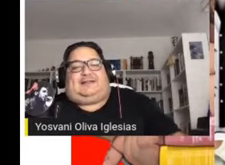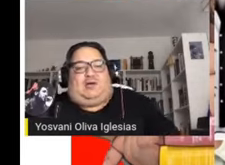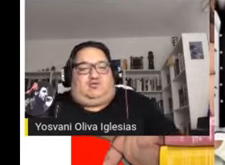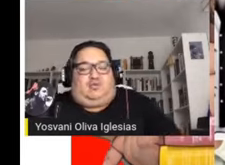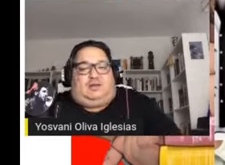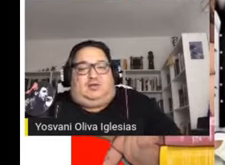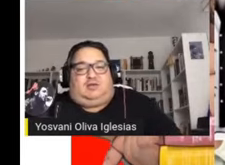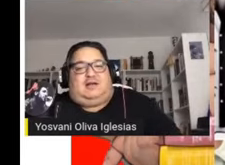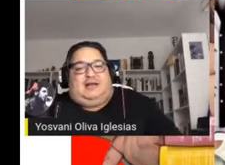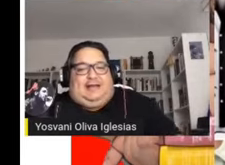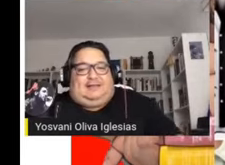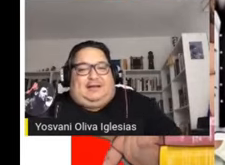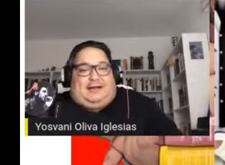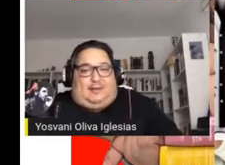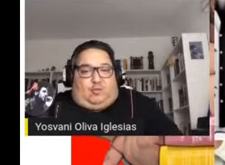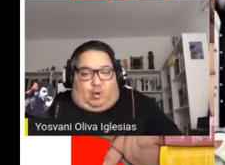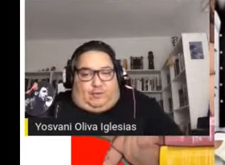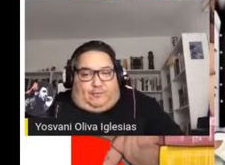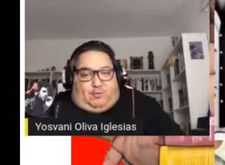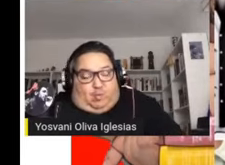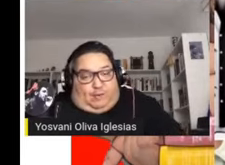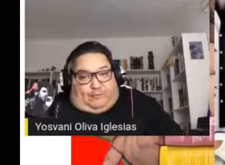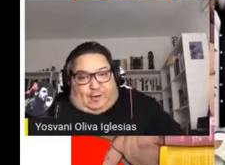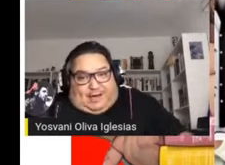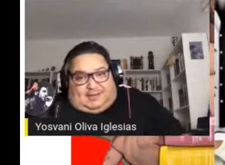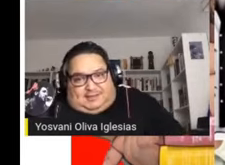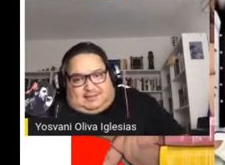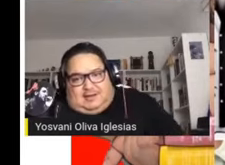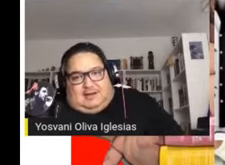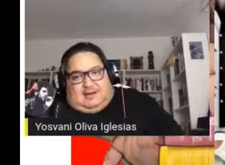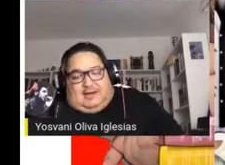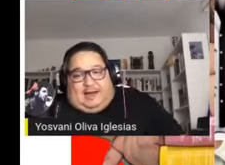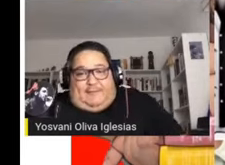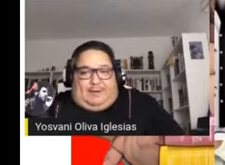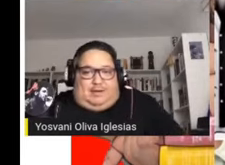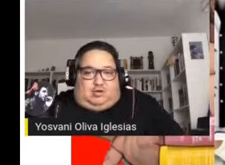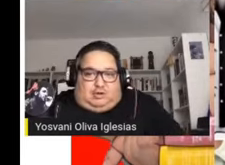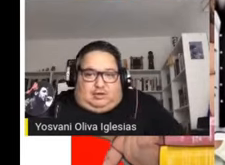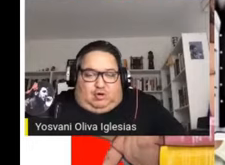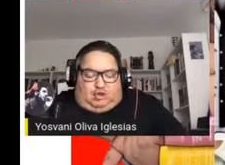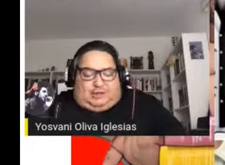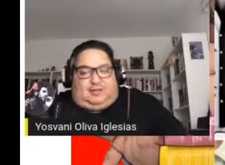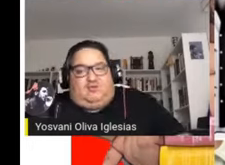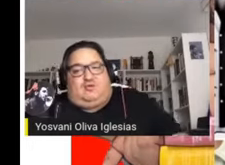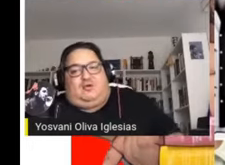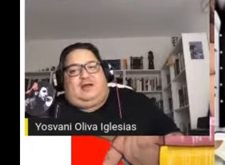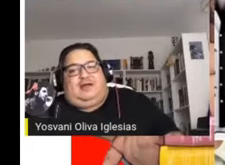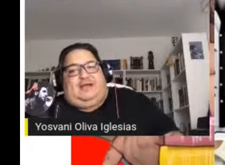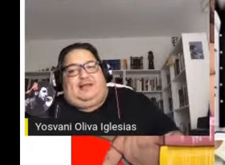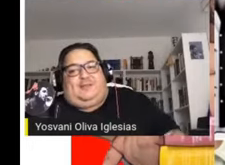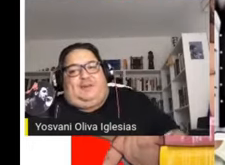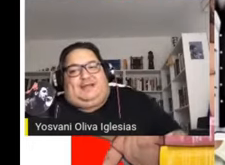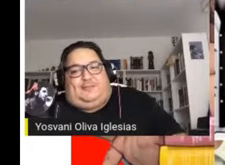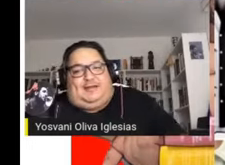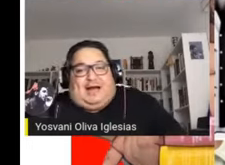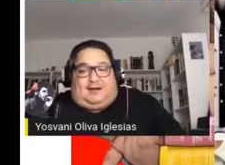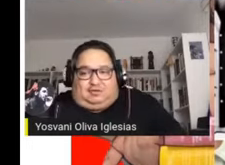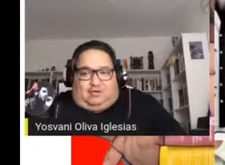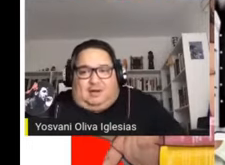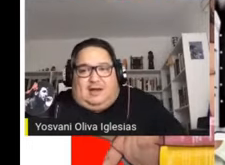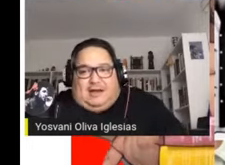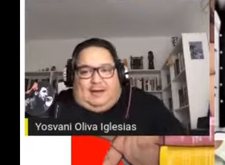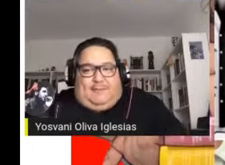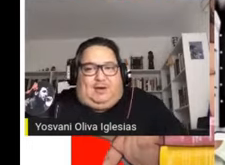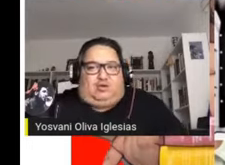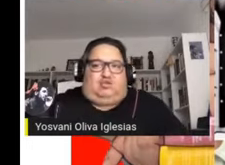lugar en Estados Unidos entre la de Rutherford Hayes en 1881 y la de Benjamin